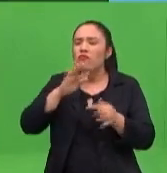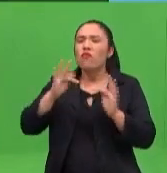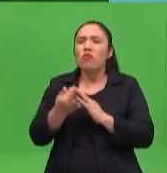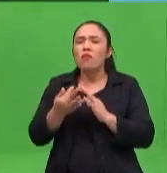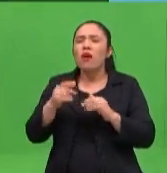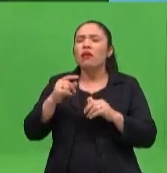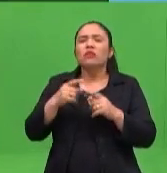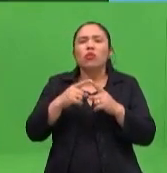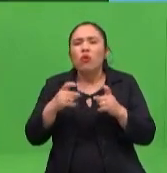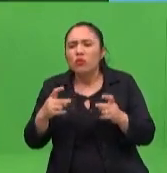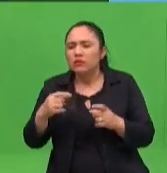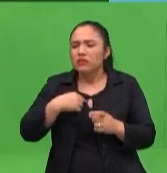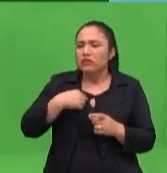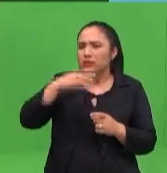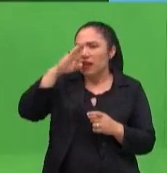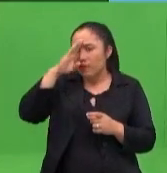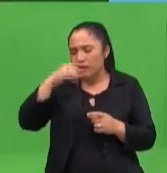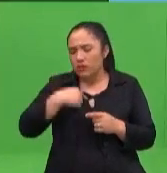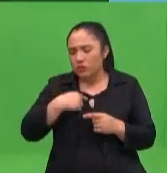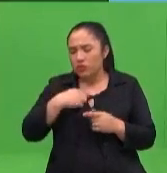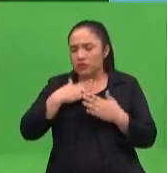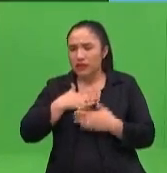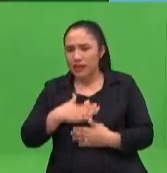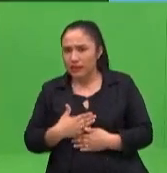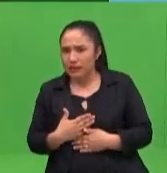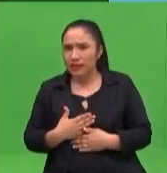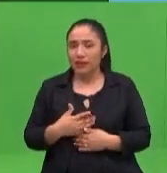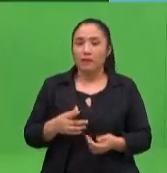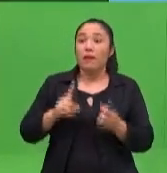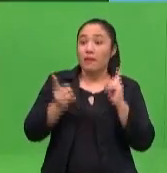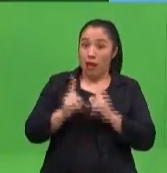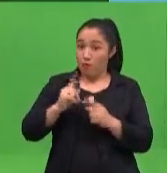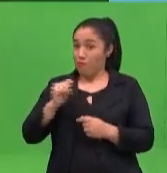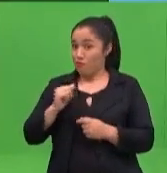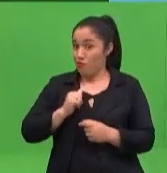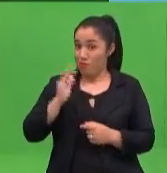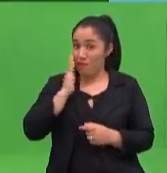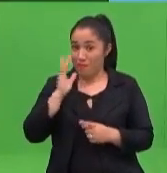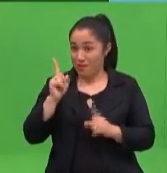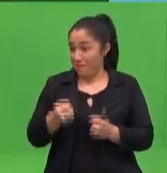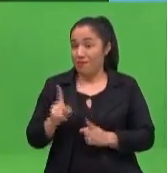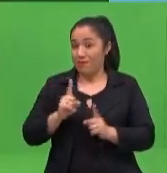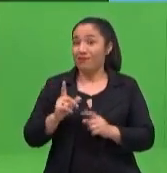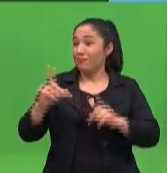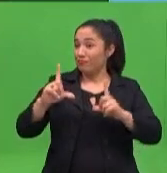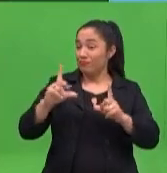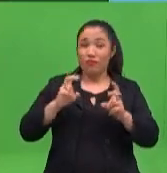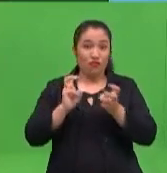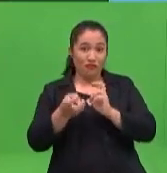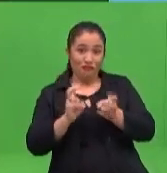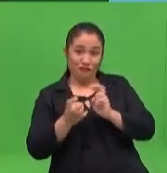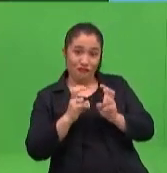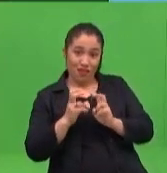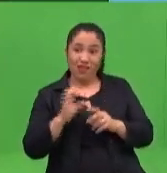puedo hacer en este momento? No sé, ver mi telenovela preferida, leer un libro, pintar,